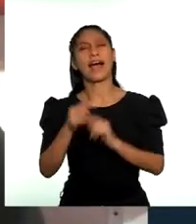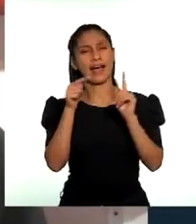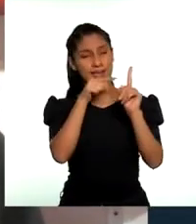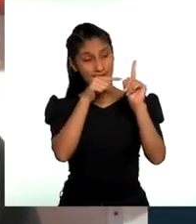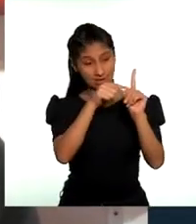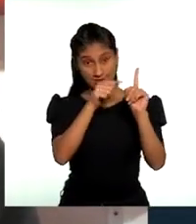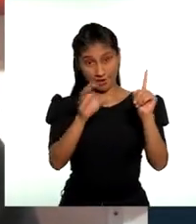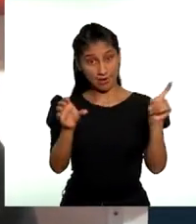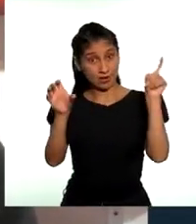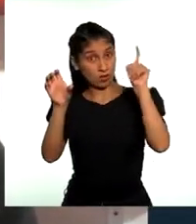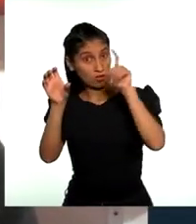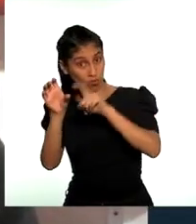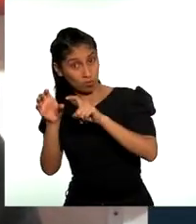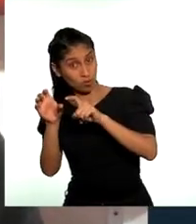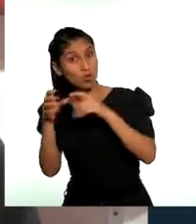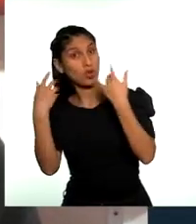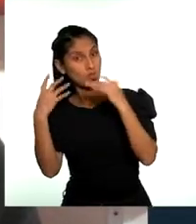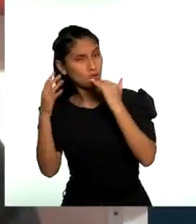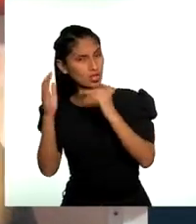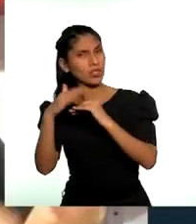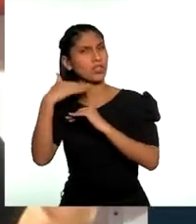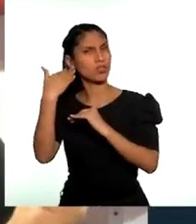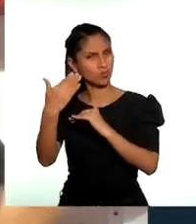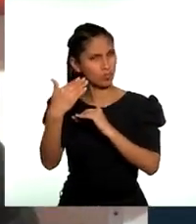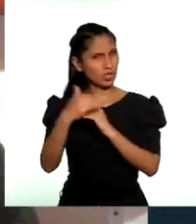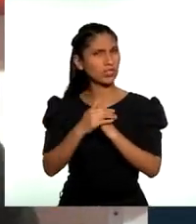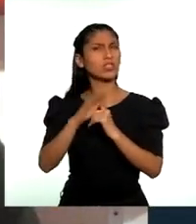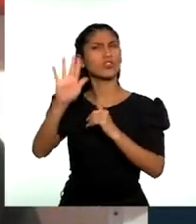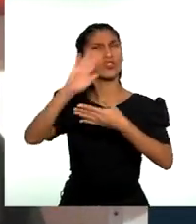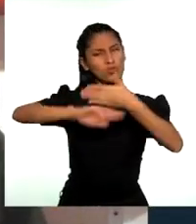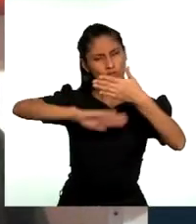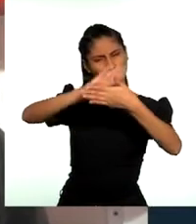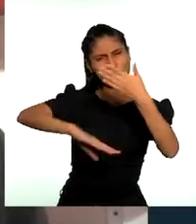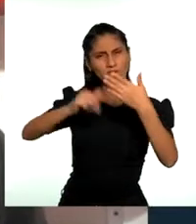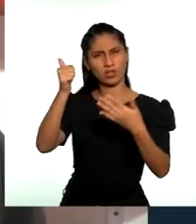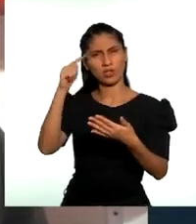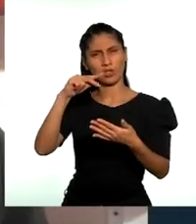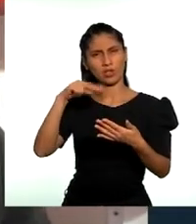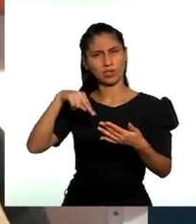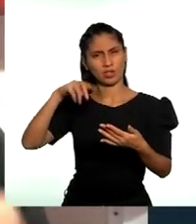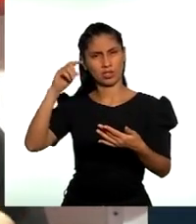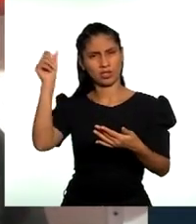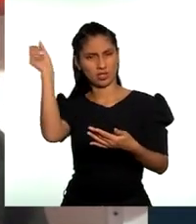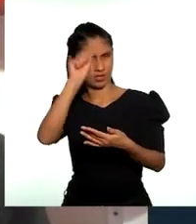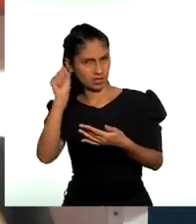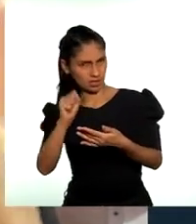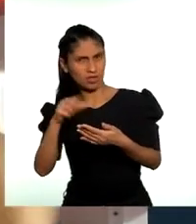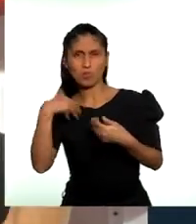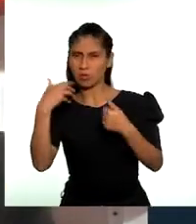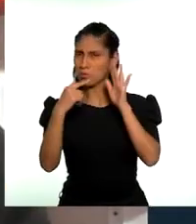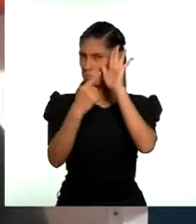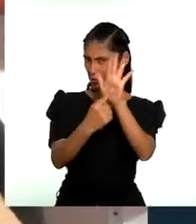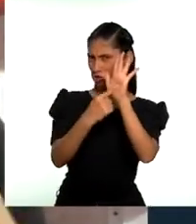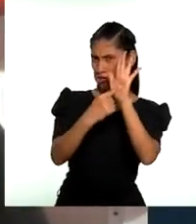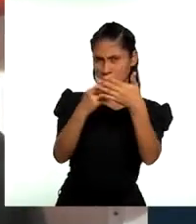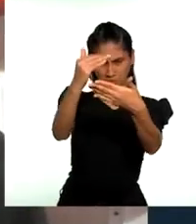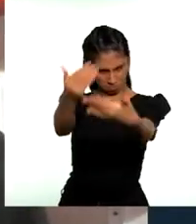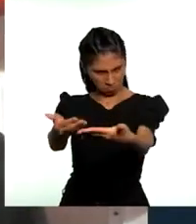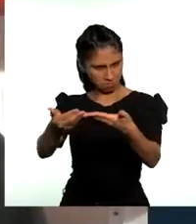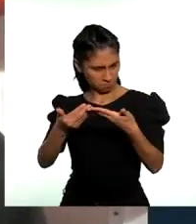ejercicio de la participación, sus agendas estén adecuadamente presentadas, recibidas,